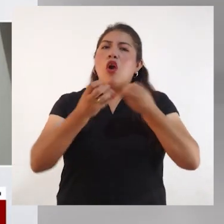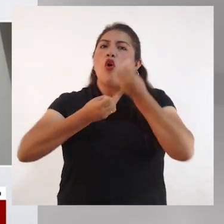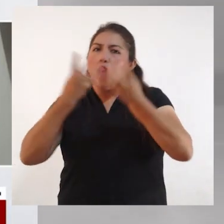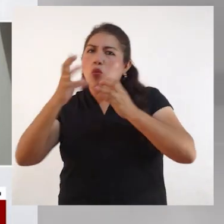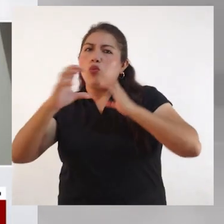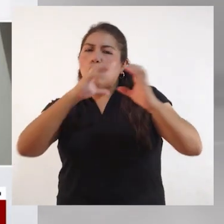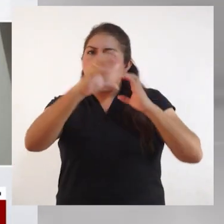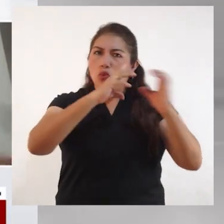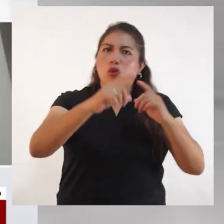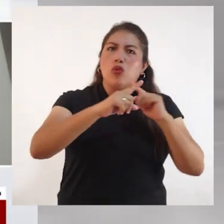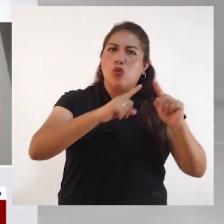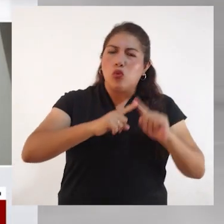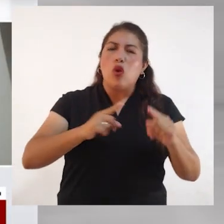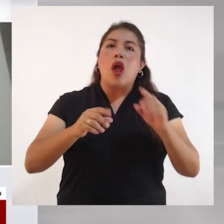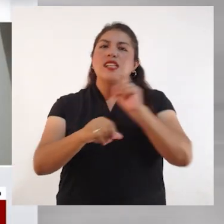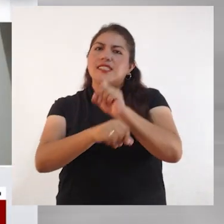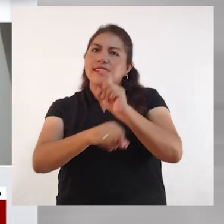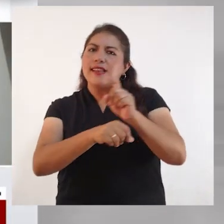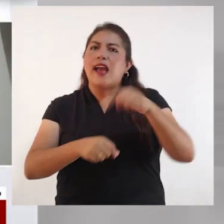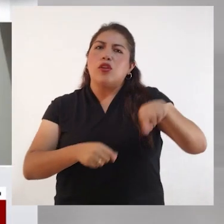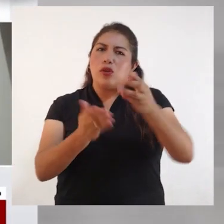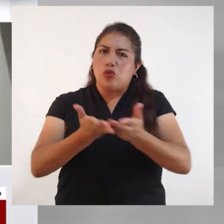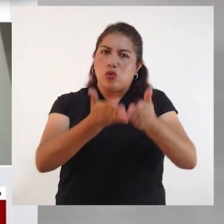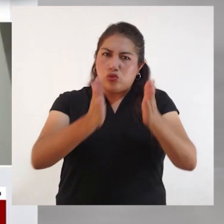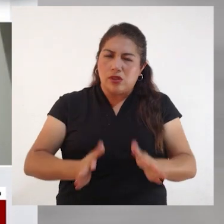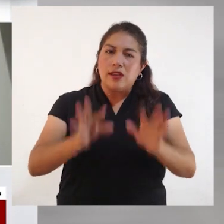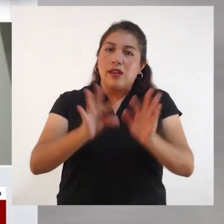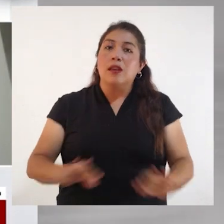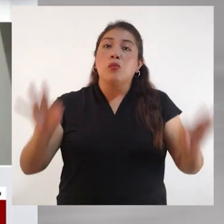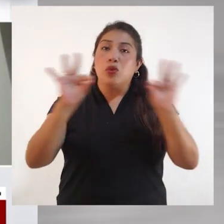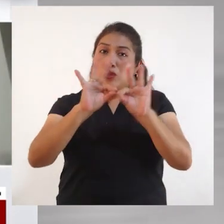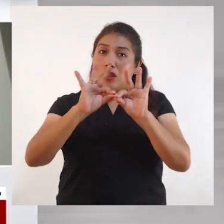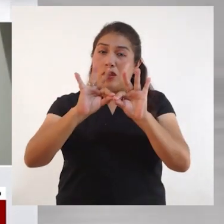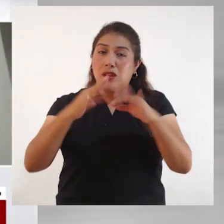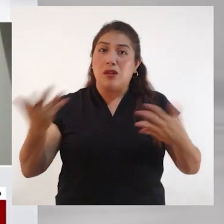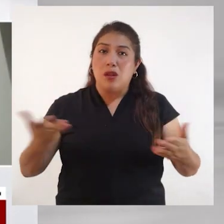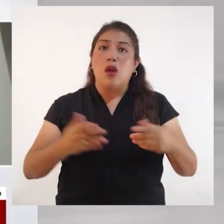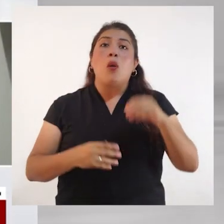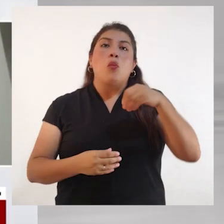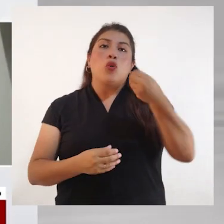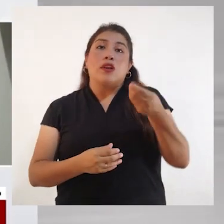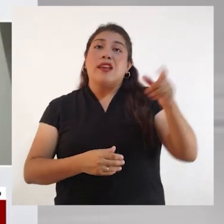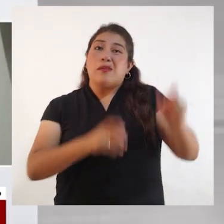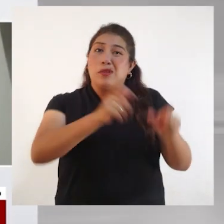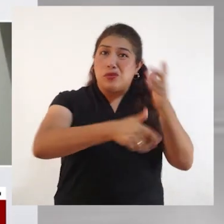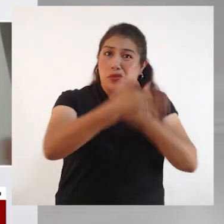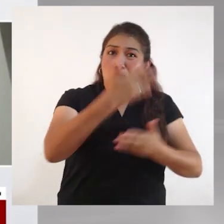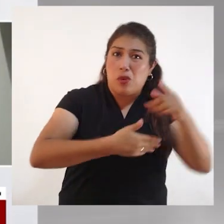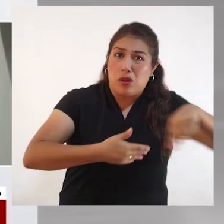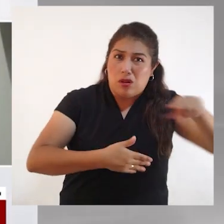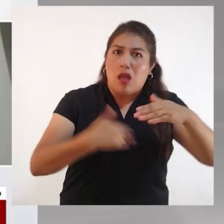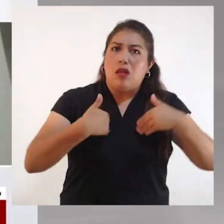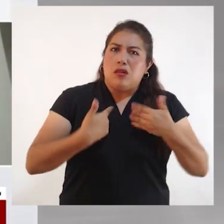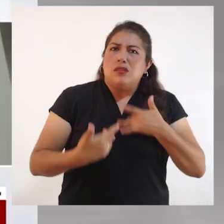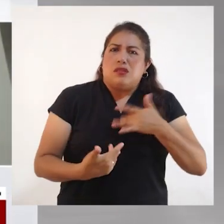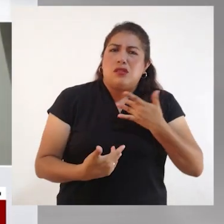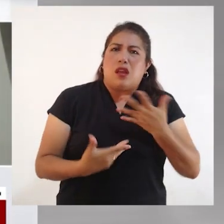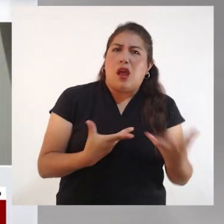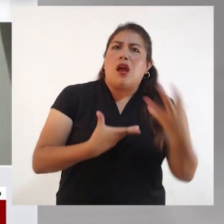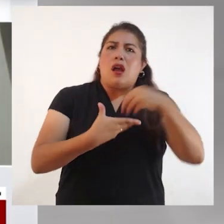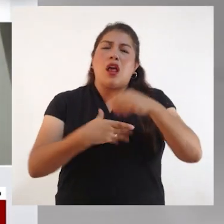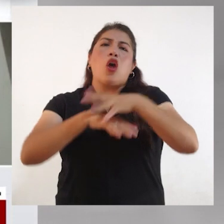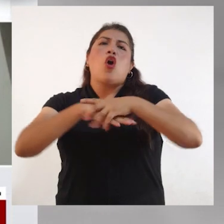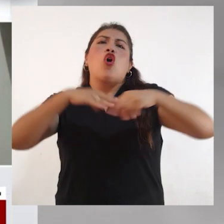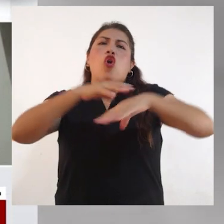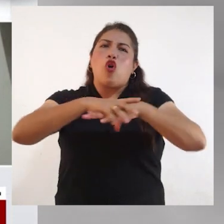comunitario de todos los estudiantes es muy importante, ¿no? Para que la persona con discapacidad pueda sentirse incluida